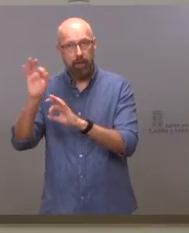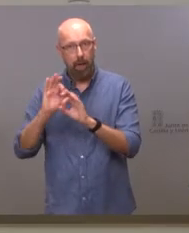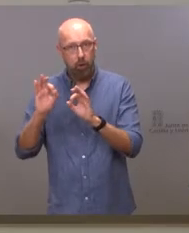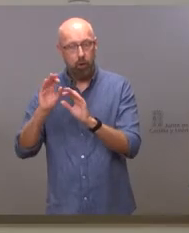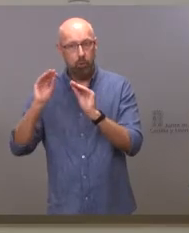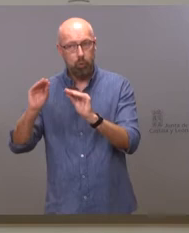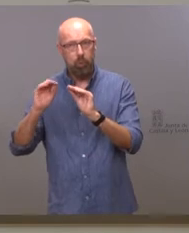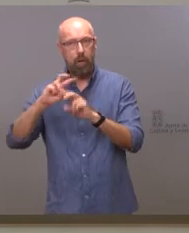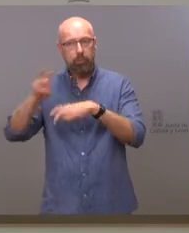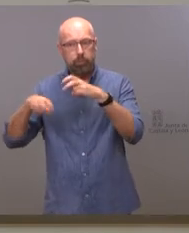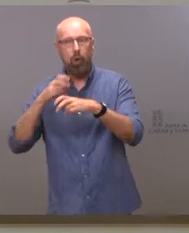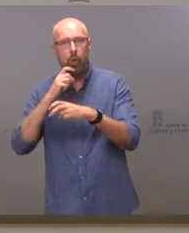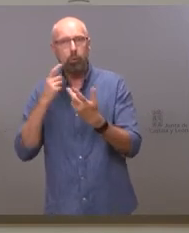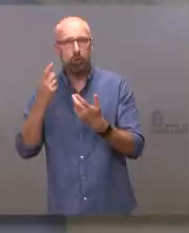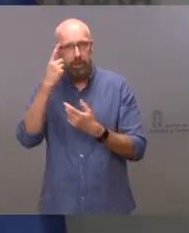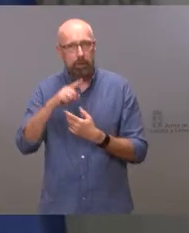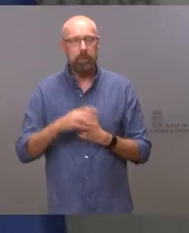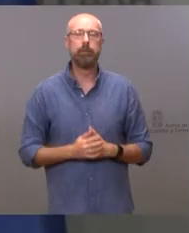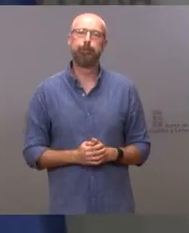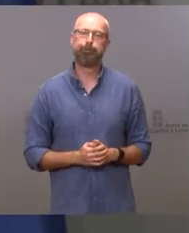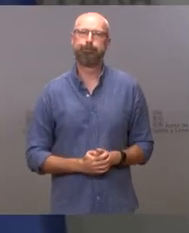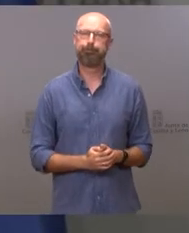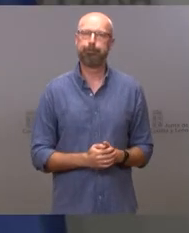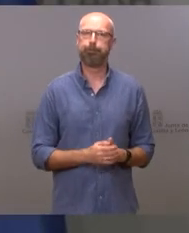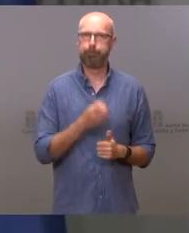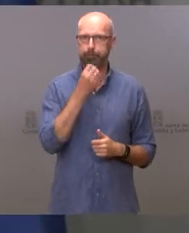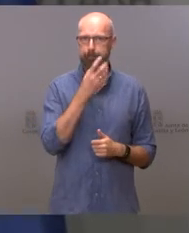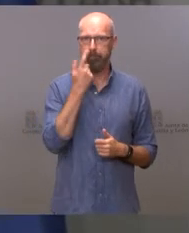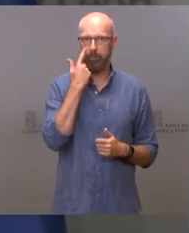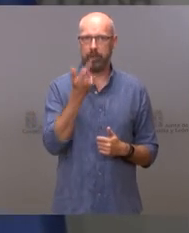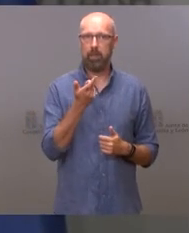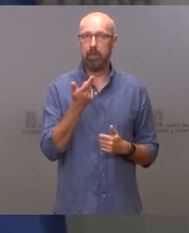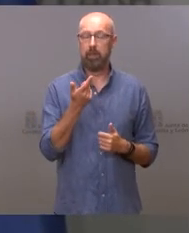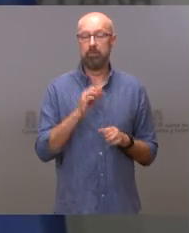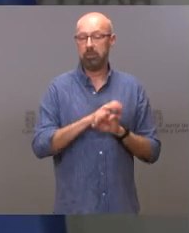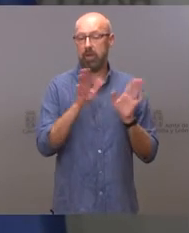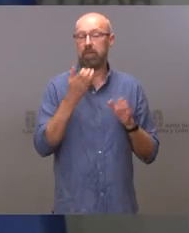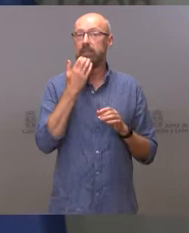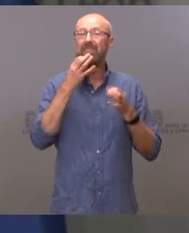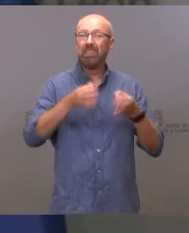quedaría todo. Bien, es evidente. Nosotros siempre que presentamos una PNL,